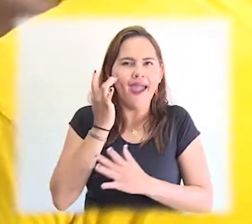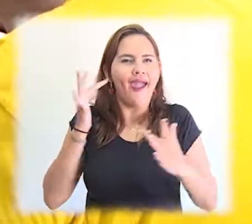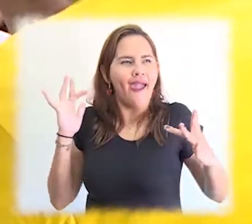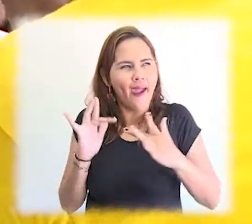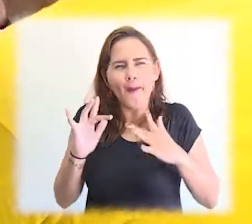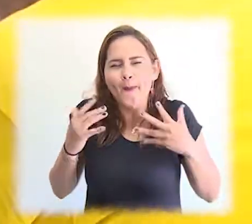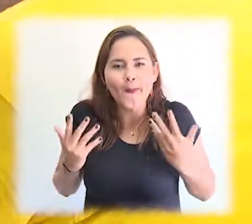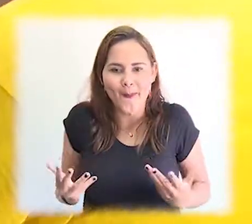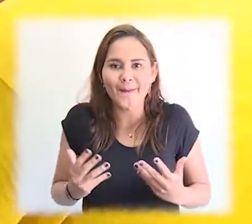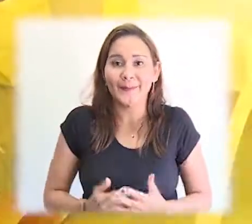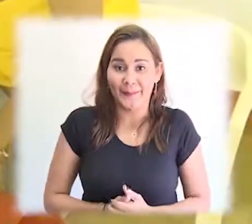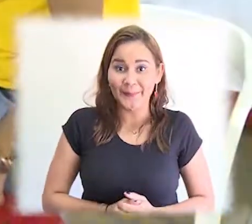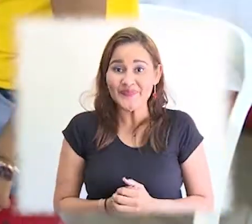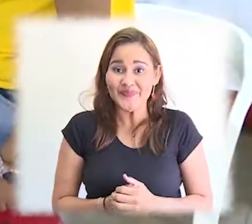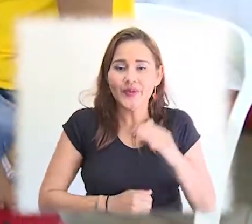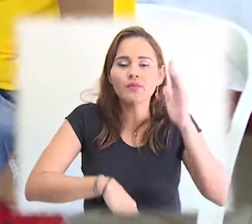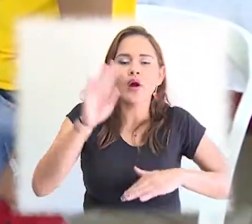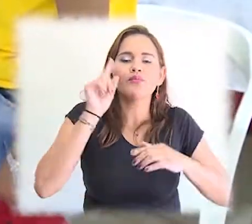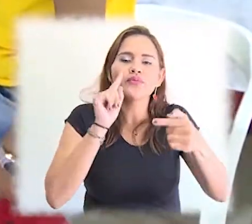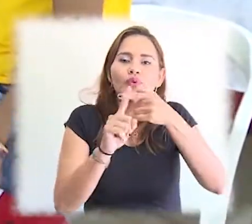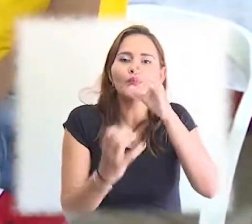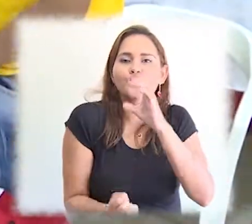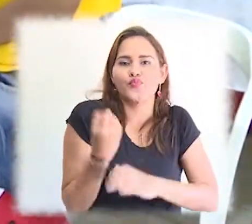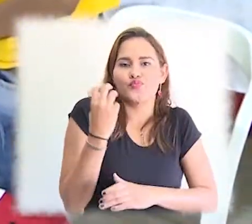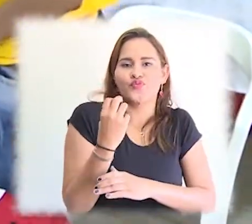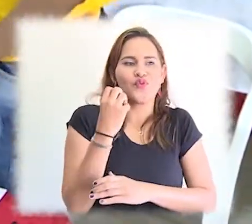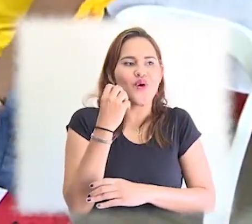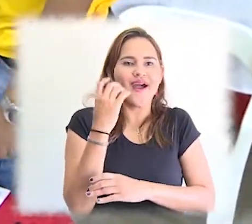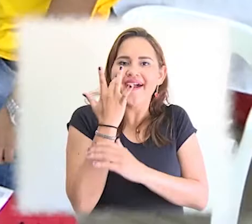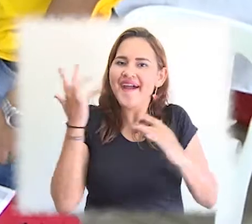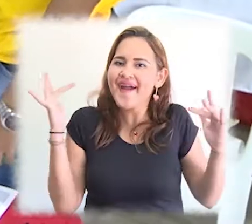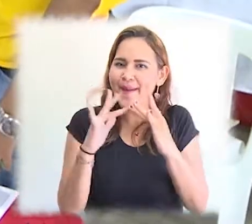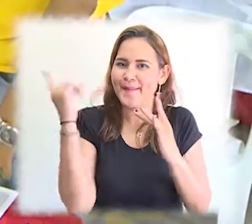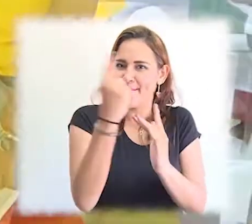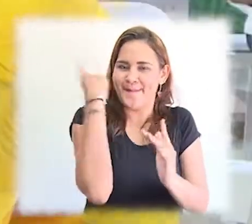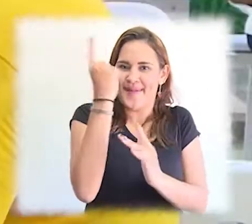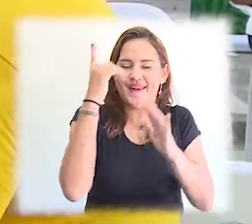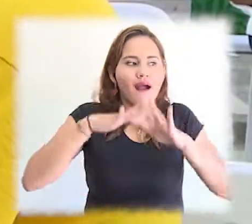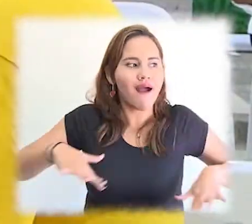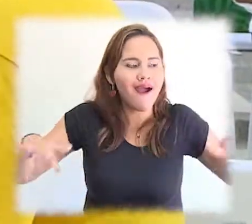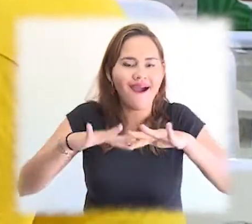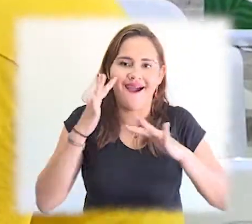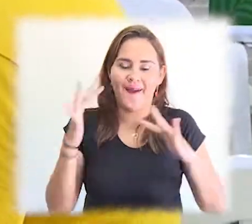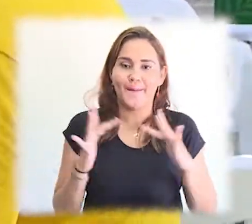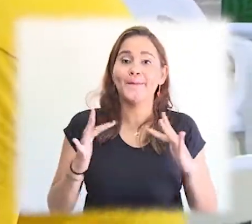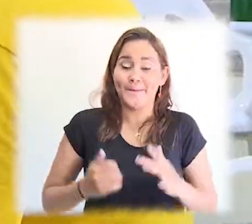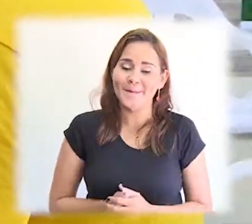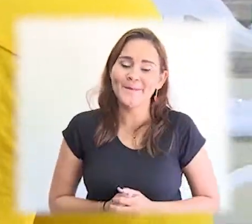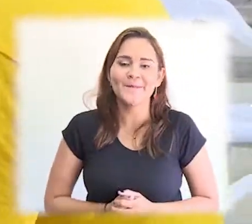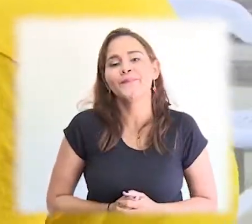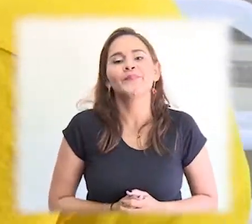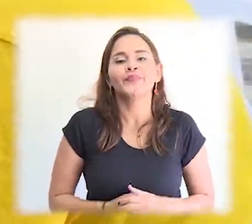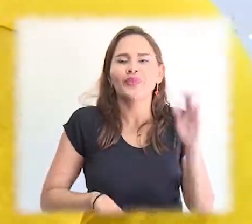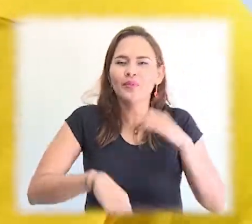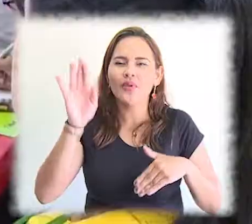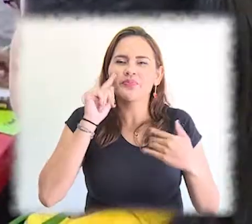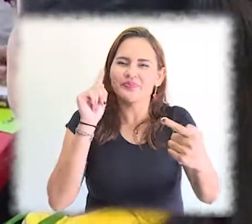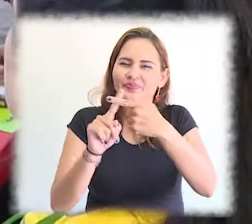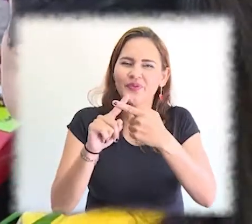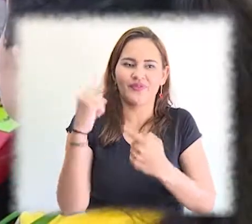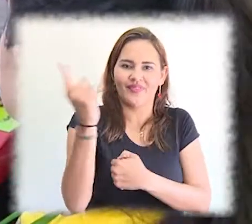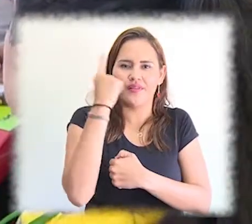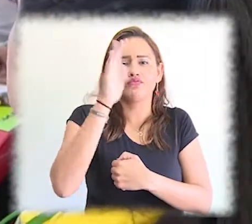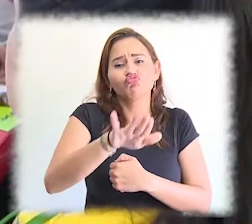ideas centradas en elaborar productos o servicios relacionados con los desafíos de revelar, adentrarse, saborear y añorar Macondo. Se